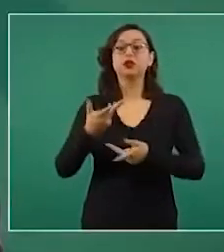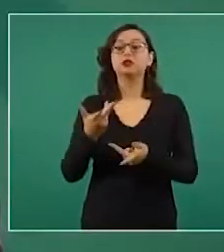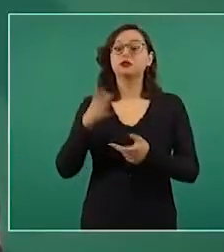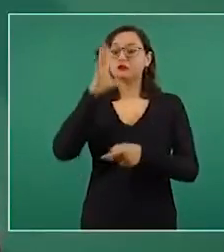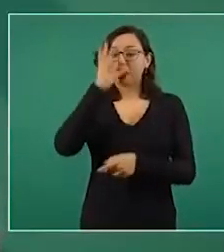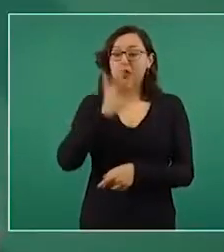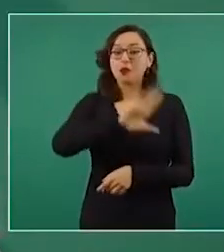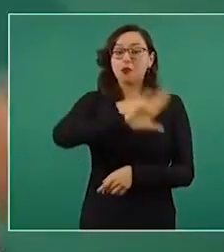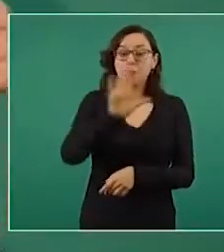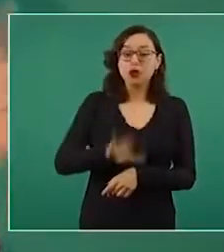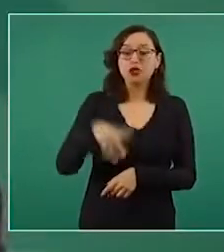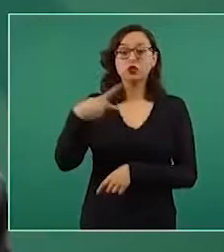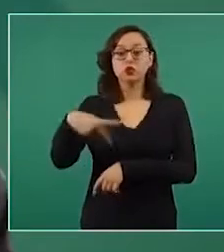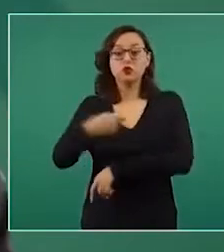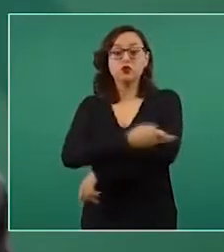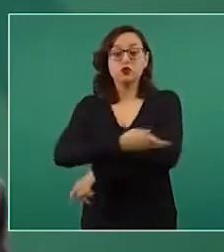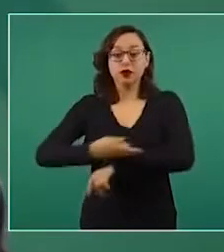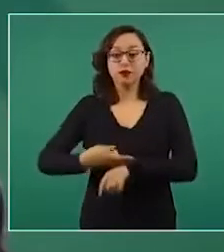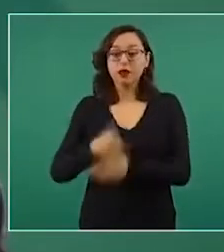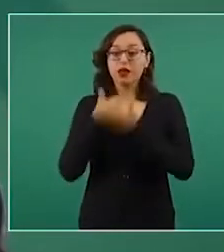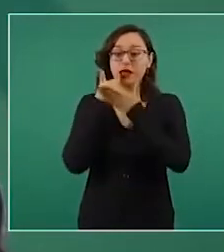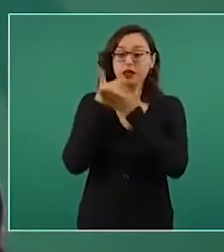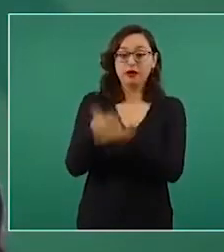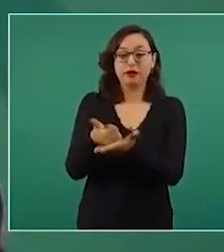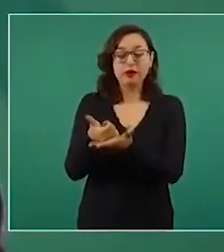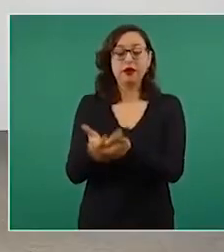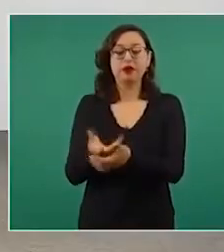víctimas y se reparen los daños.